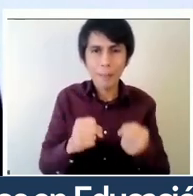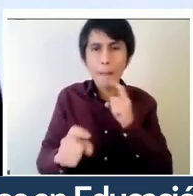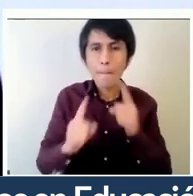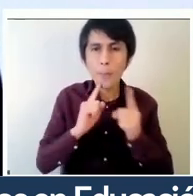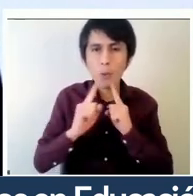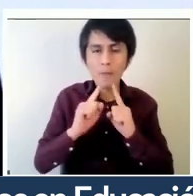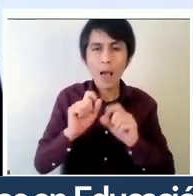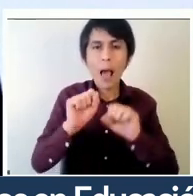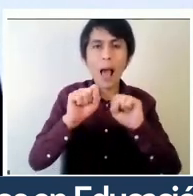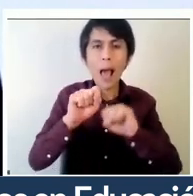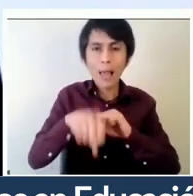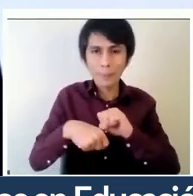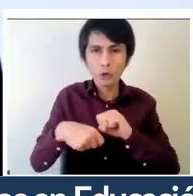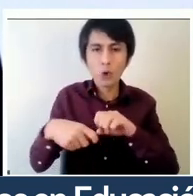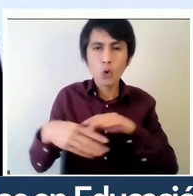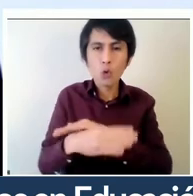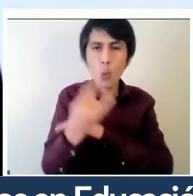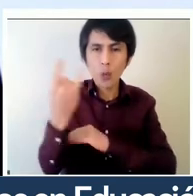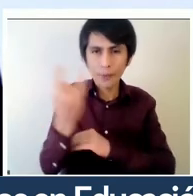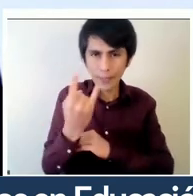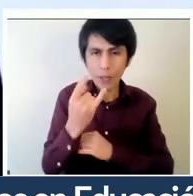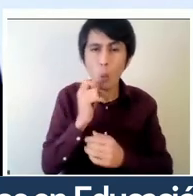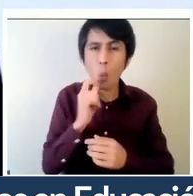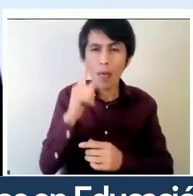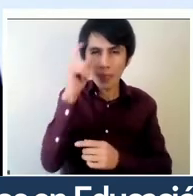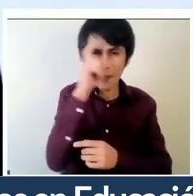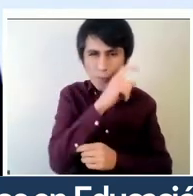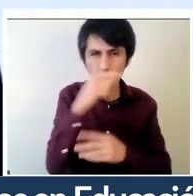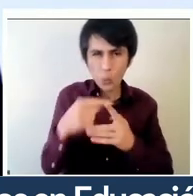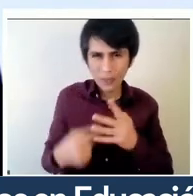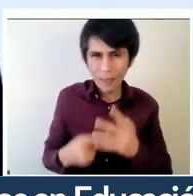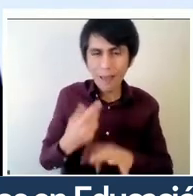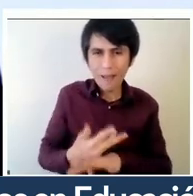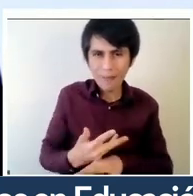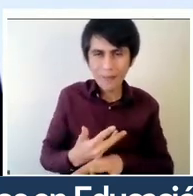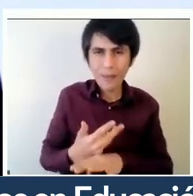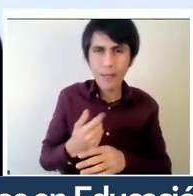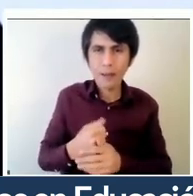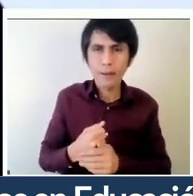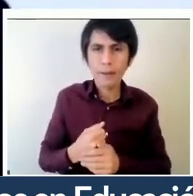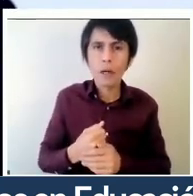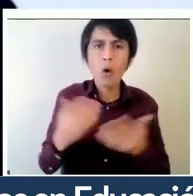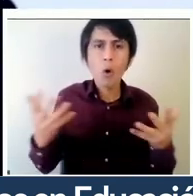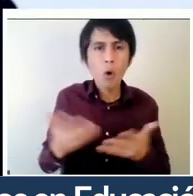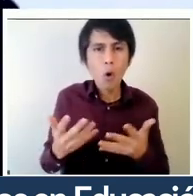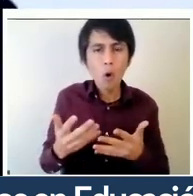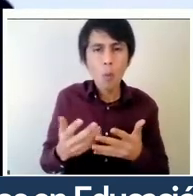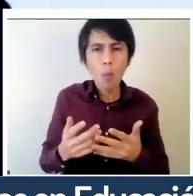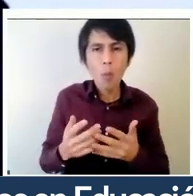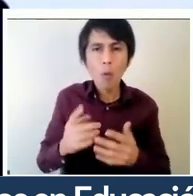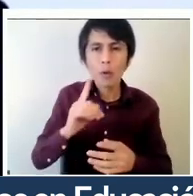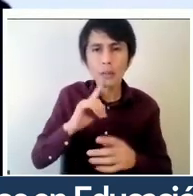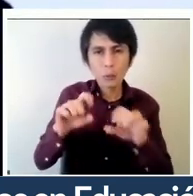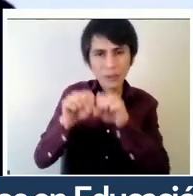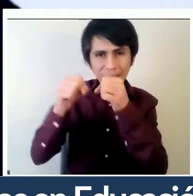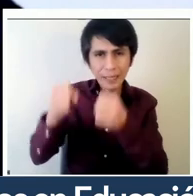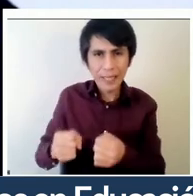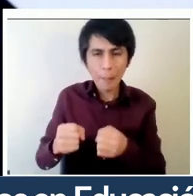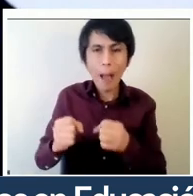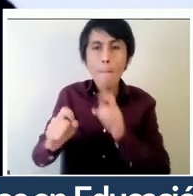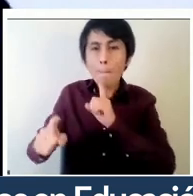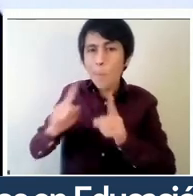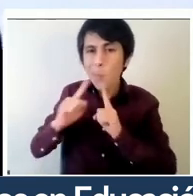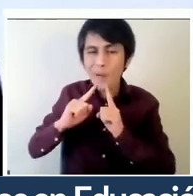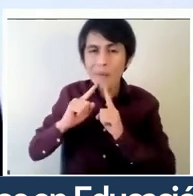las dificultades que tenía cómo efectivamente tener un sistema o unas pruebas más justas mejores